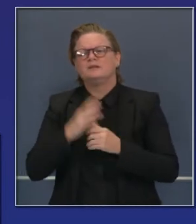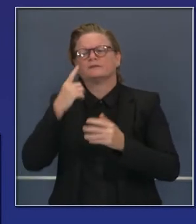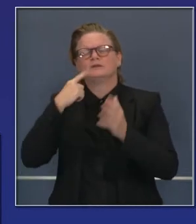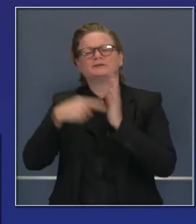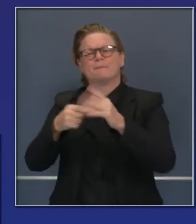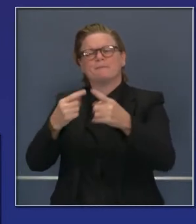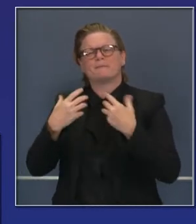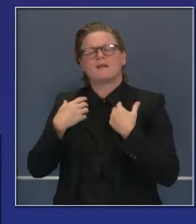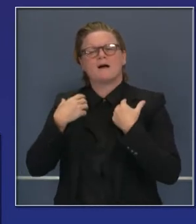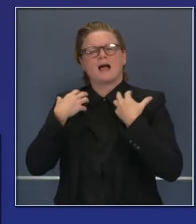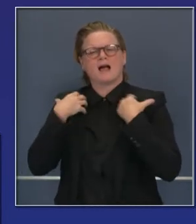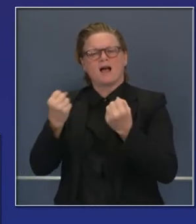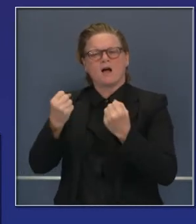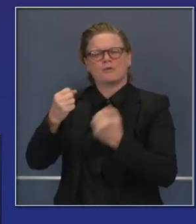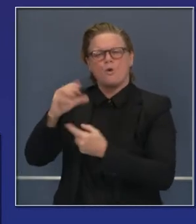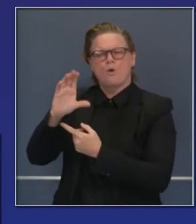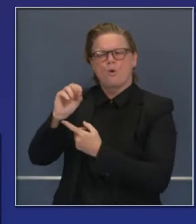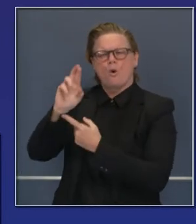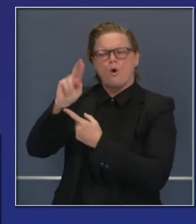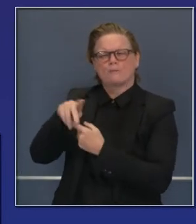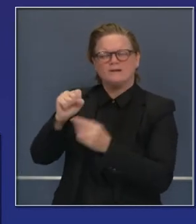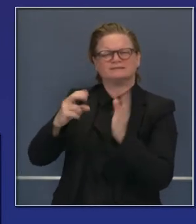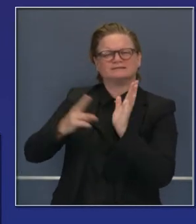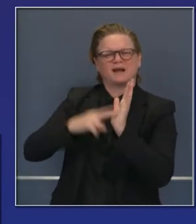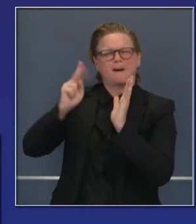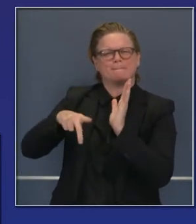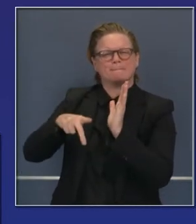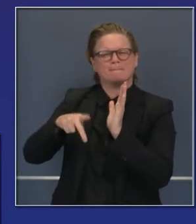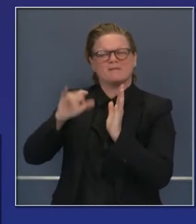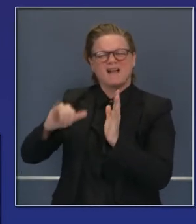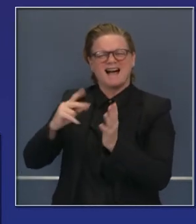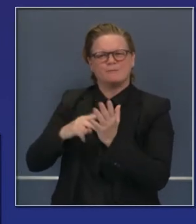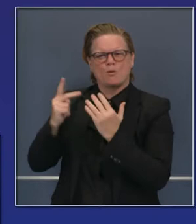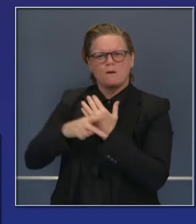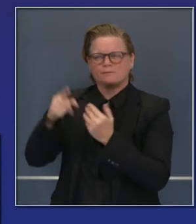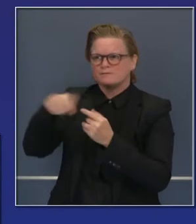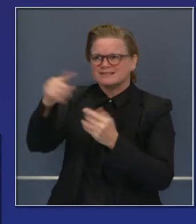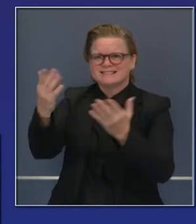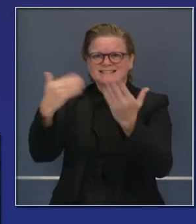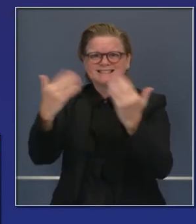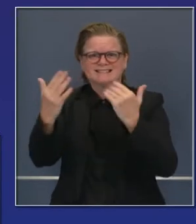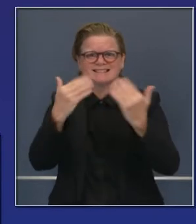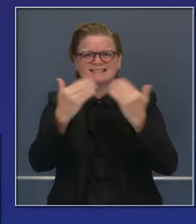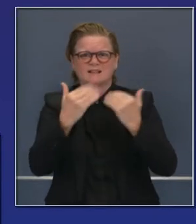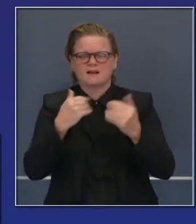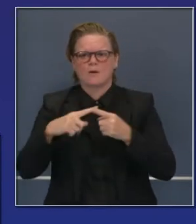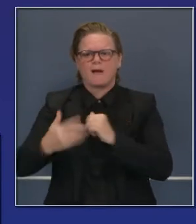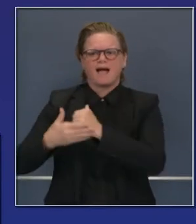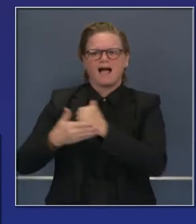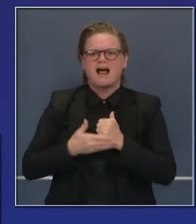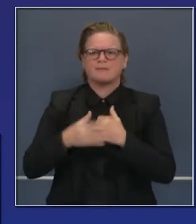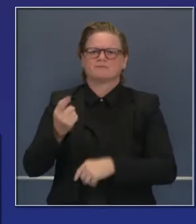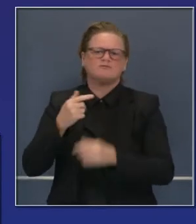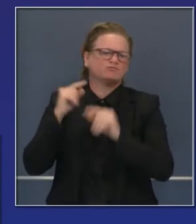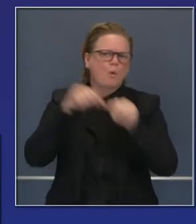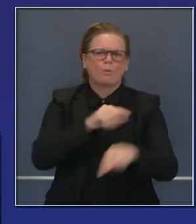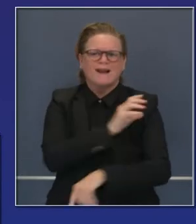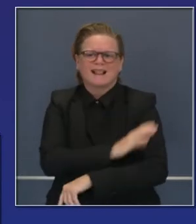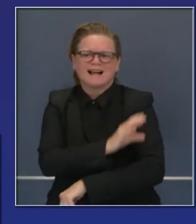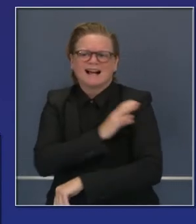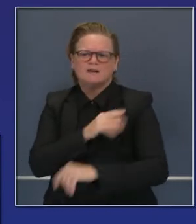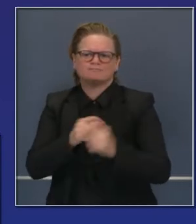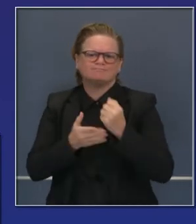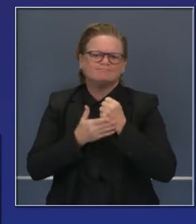registro activo y sus licencias, certificados que tengan, para determinar si pueden dedicar cierto tiempo a cierta área, a cierta